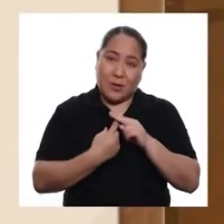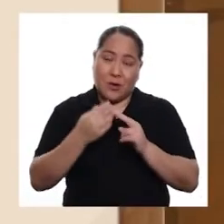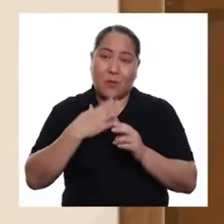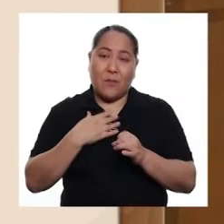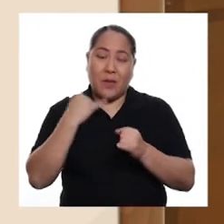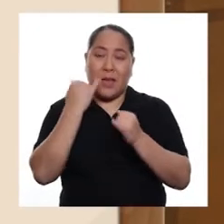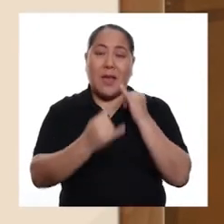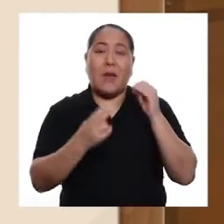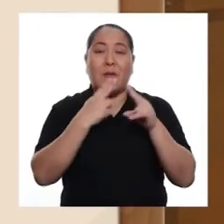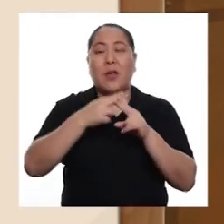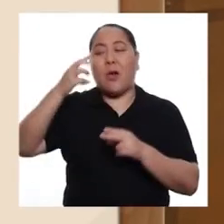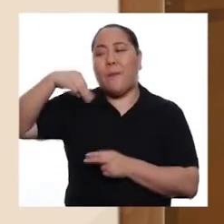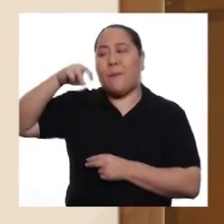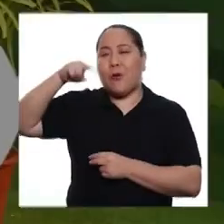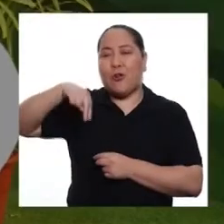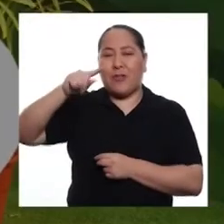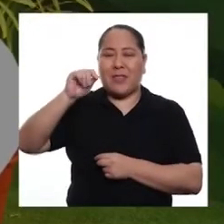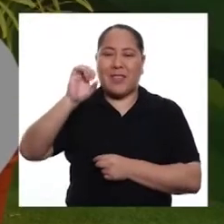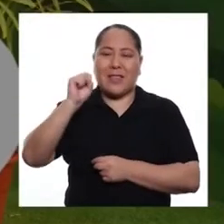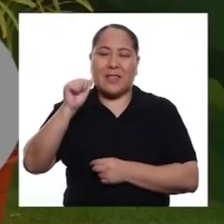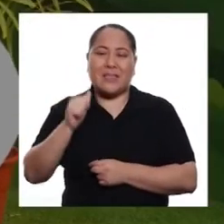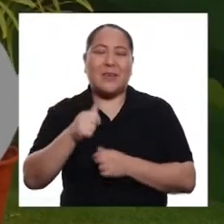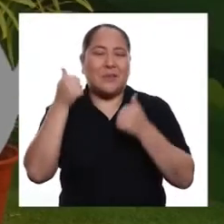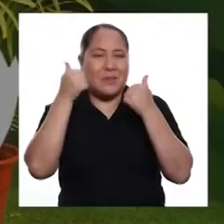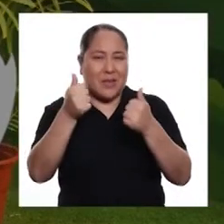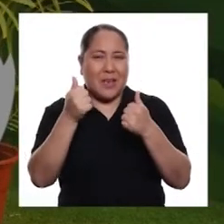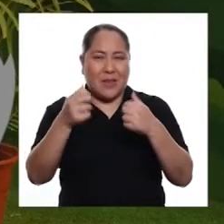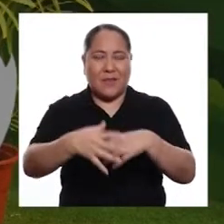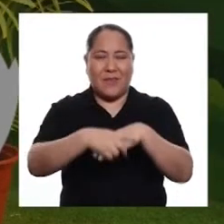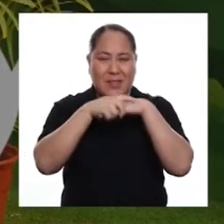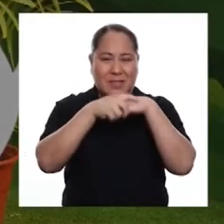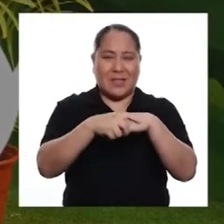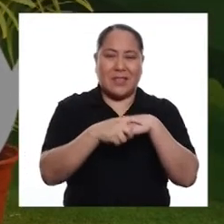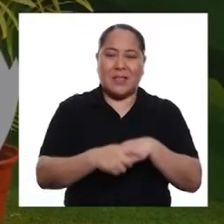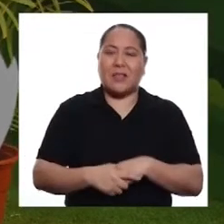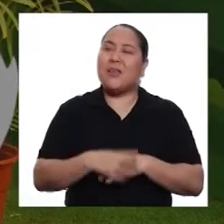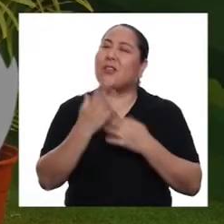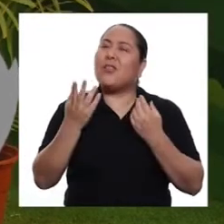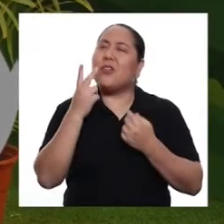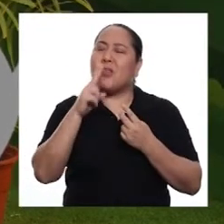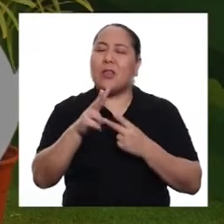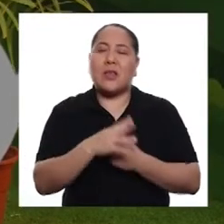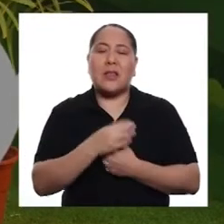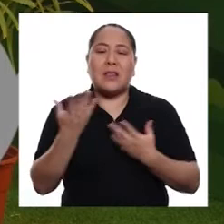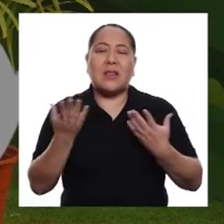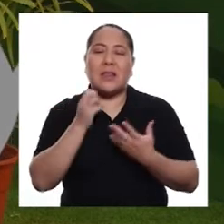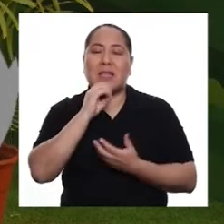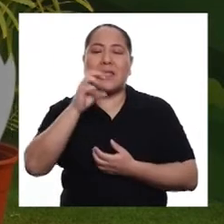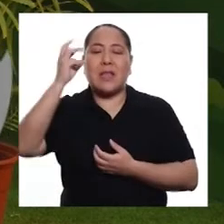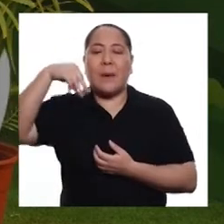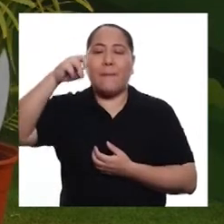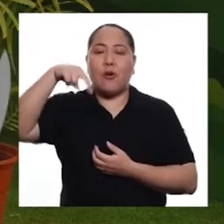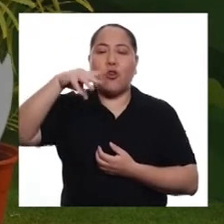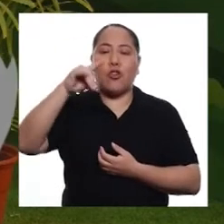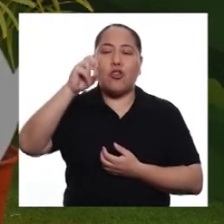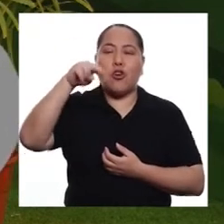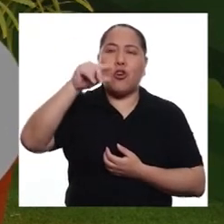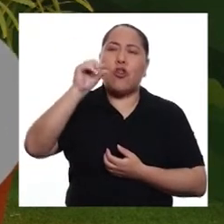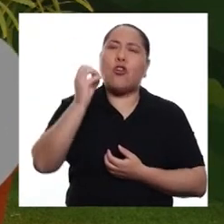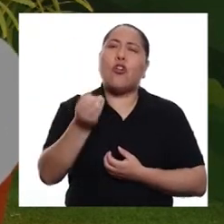como mi apellido, Montesa. ¡Muy bien! ¡Felicitaciones! ¿Dónde dice mondongo?